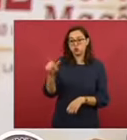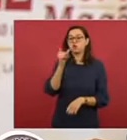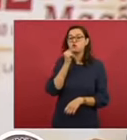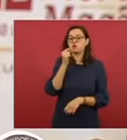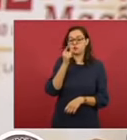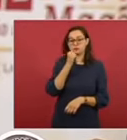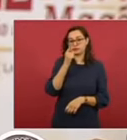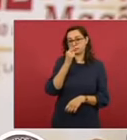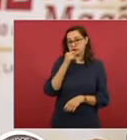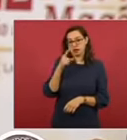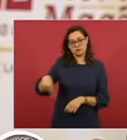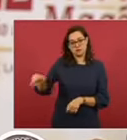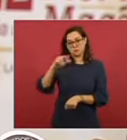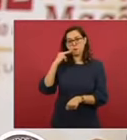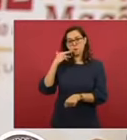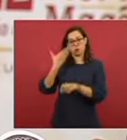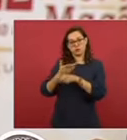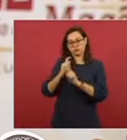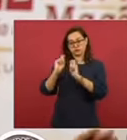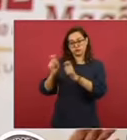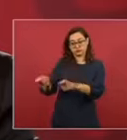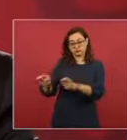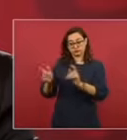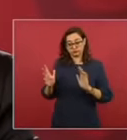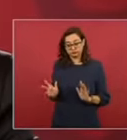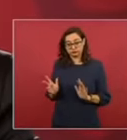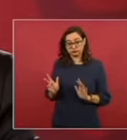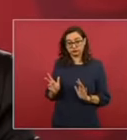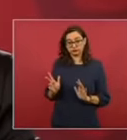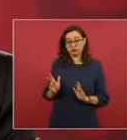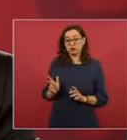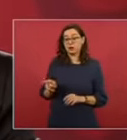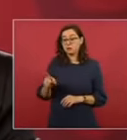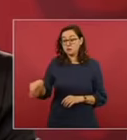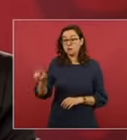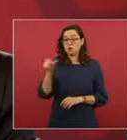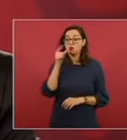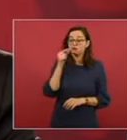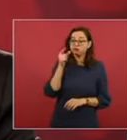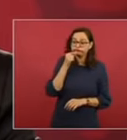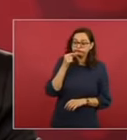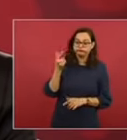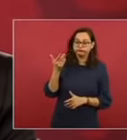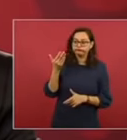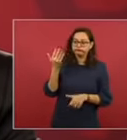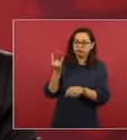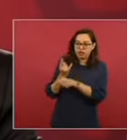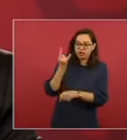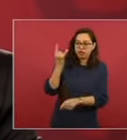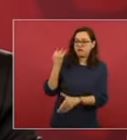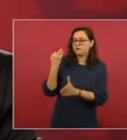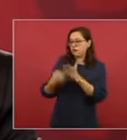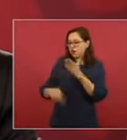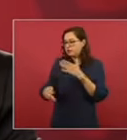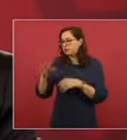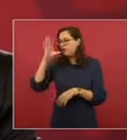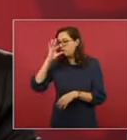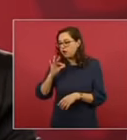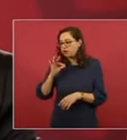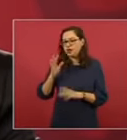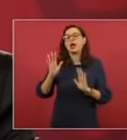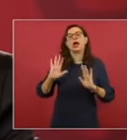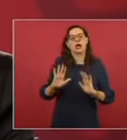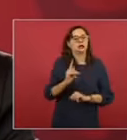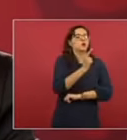La Guardia Nacional sólo actúa cuando se agota esta situación y evidentemente una vez que pasa